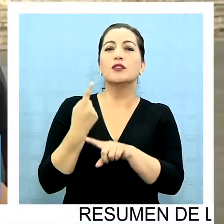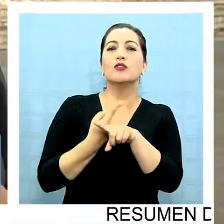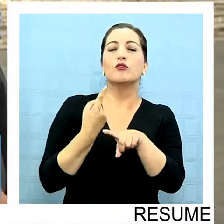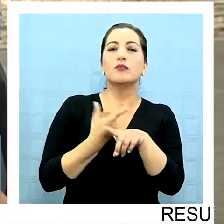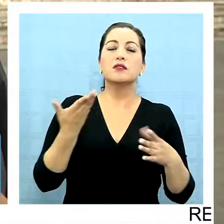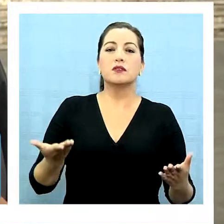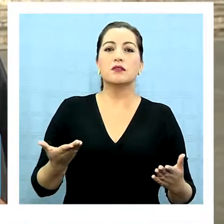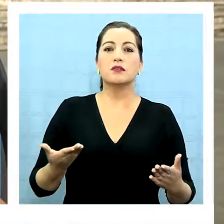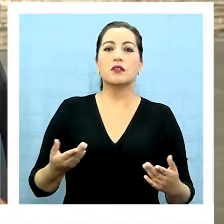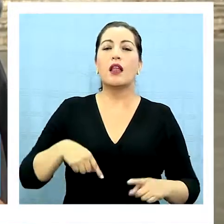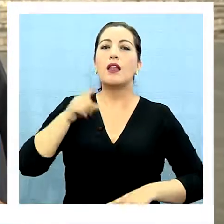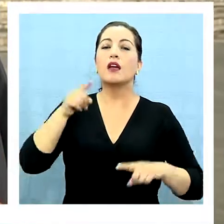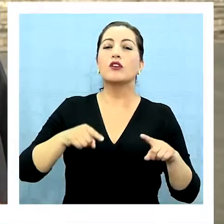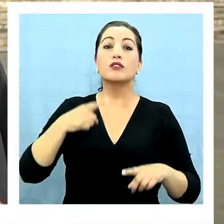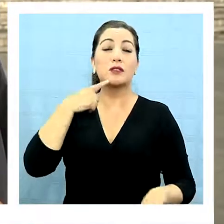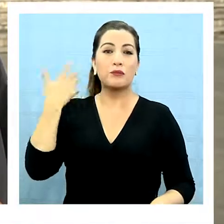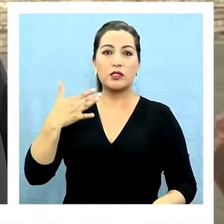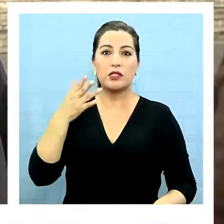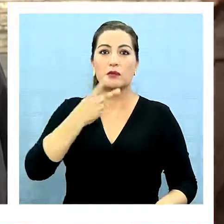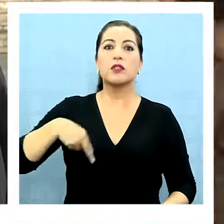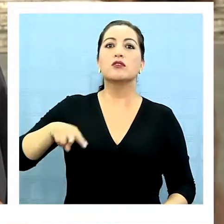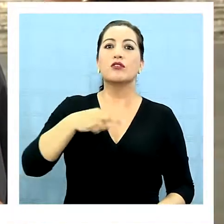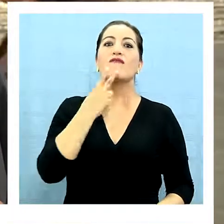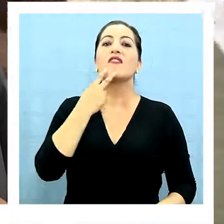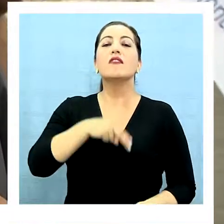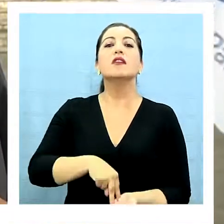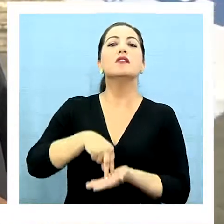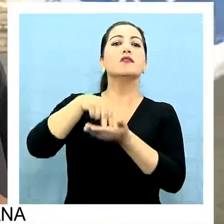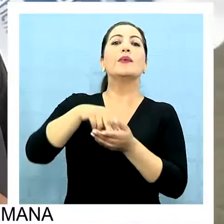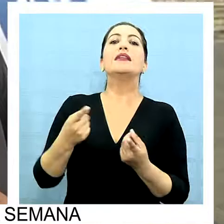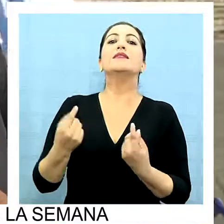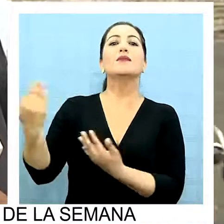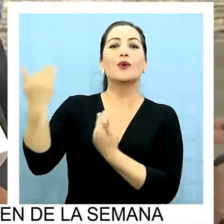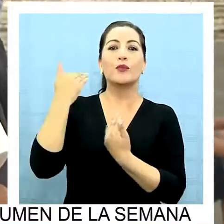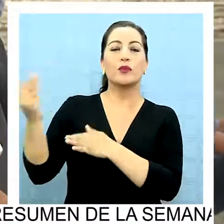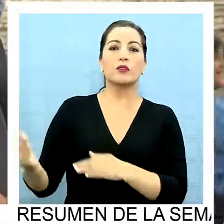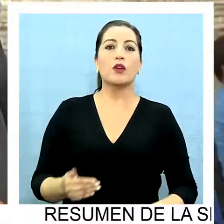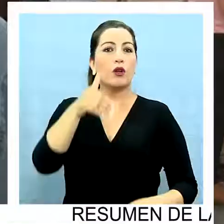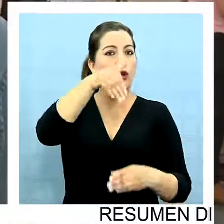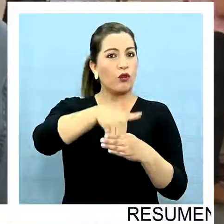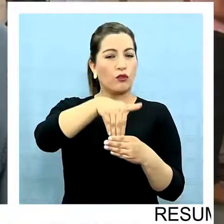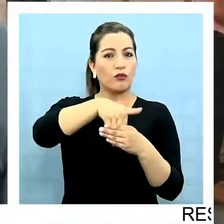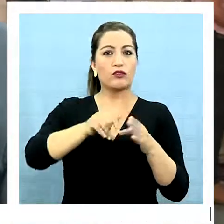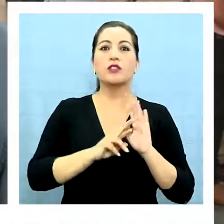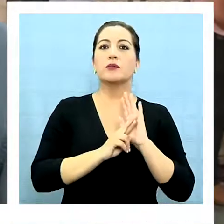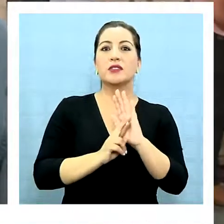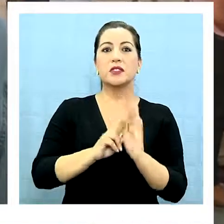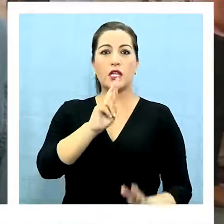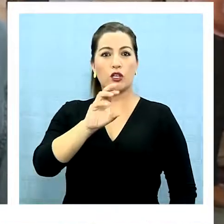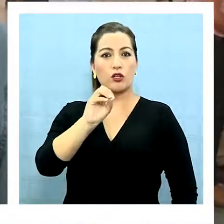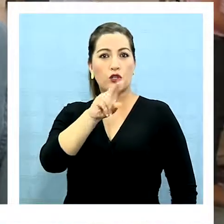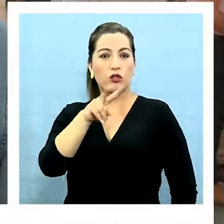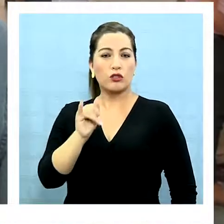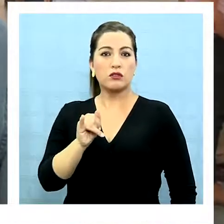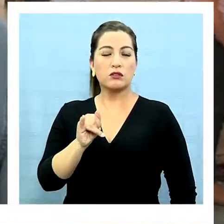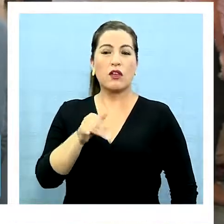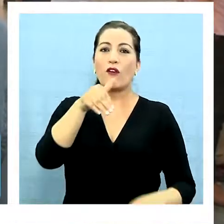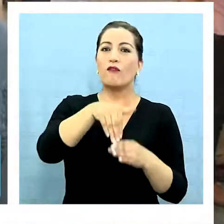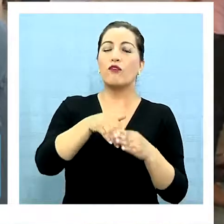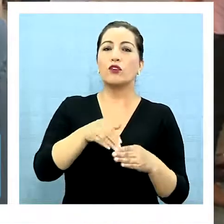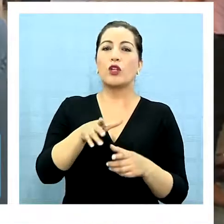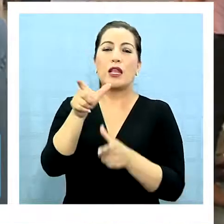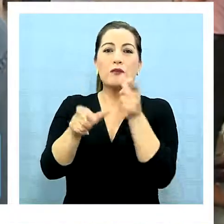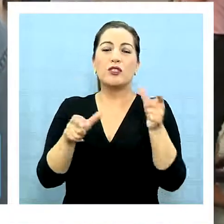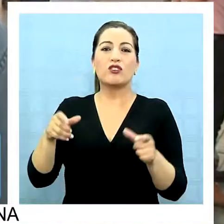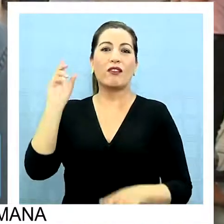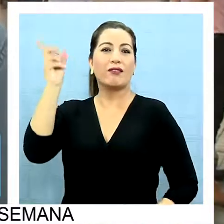conversado, le hemos dicho cosas claves para nosotros, vivimos de la software, necesitamos apoyo. Los votos que representa Fulvio Rossi son